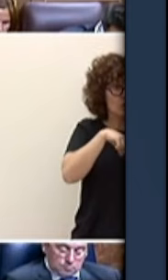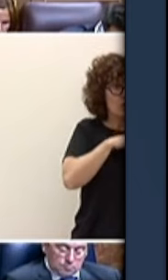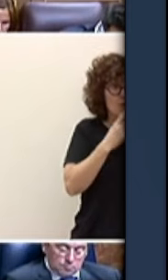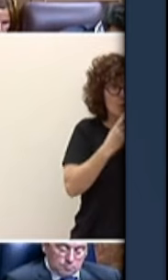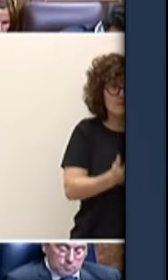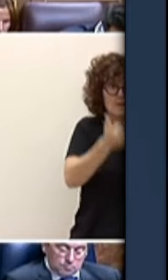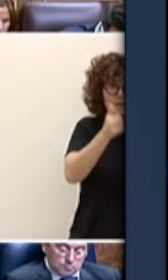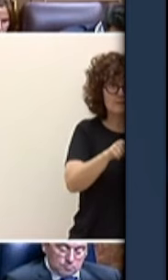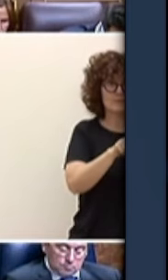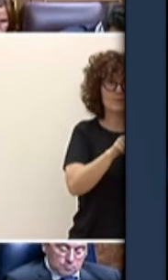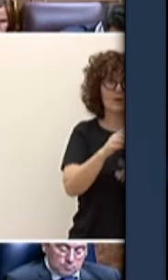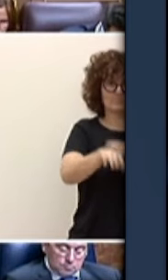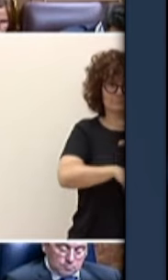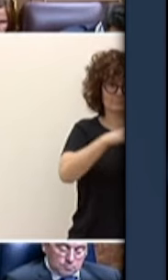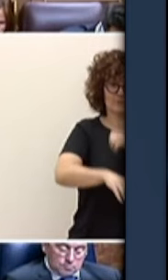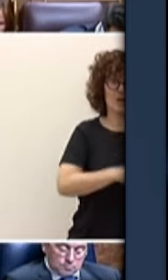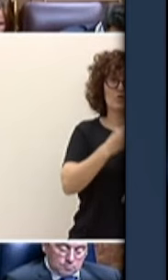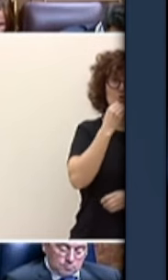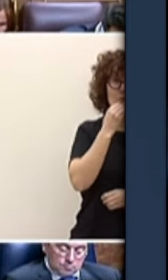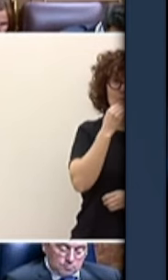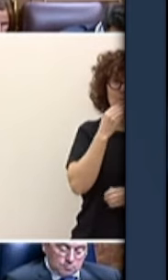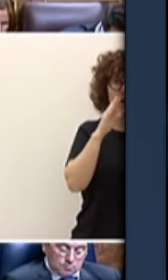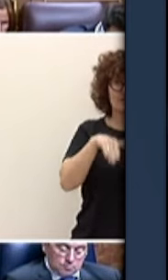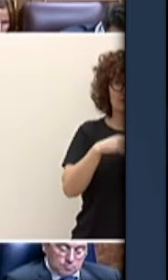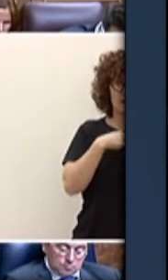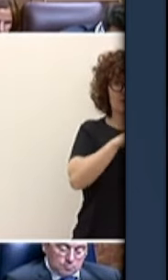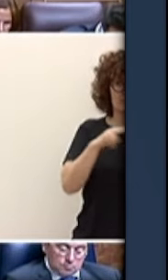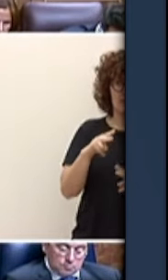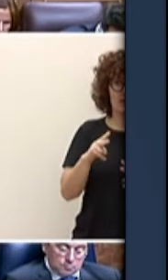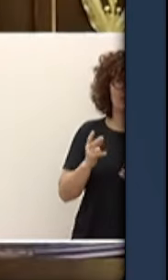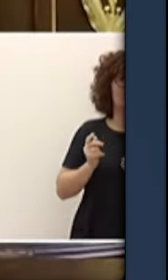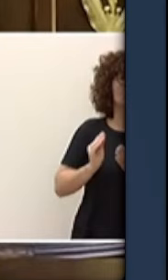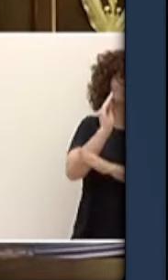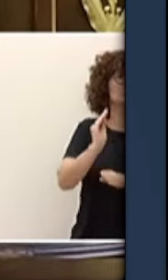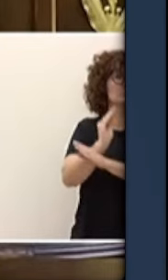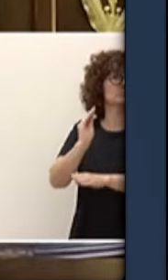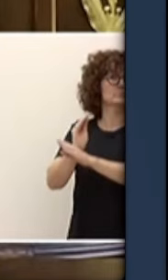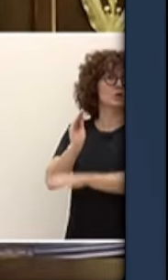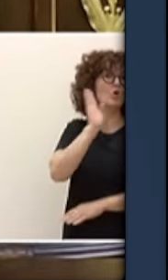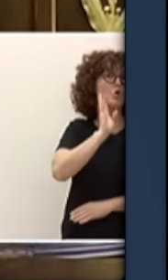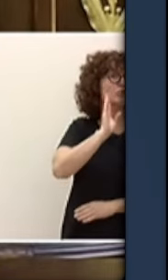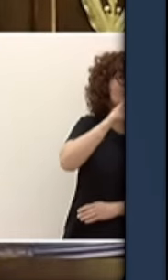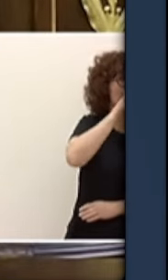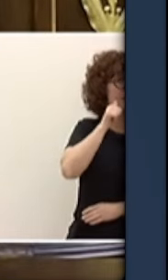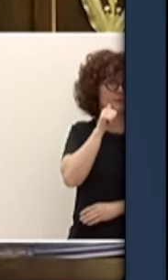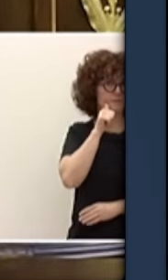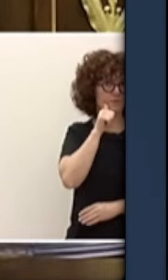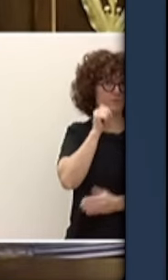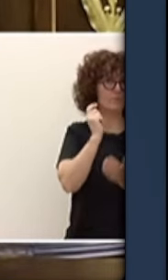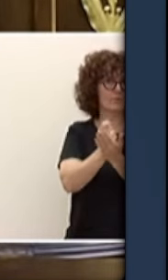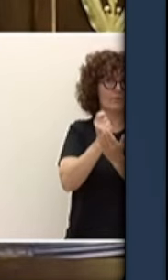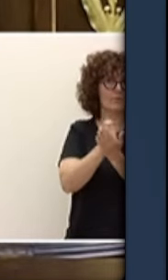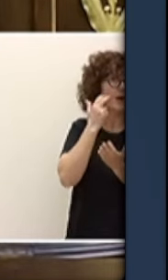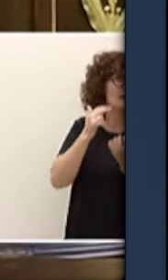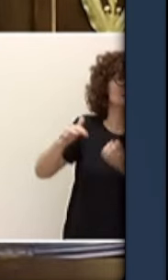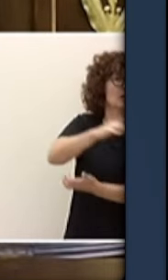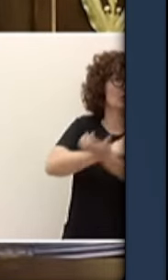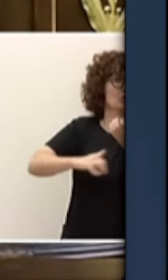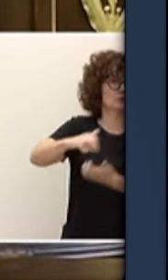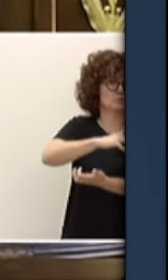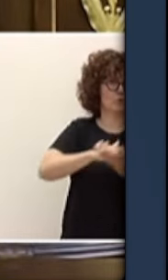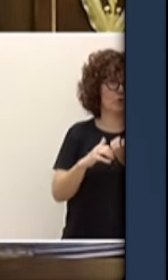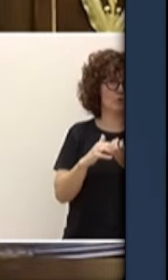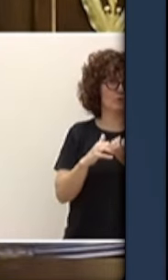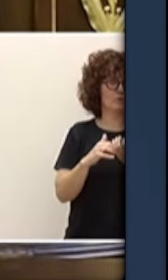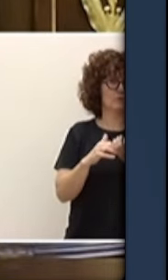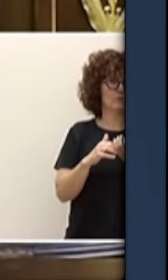y la corrupción de Sánchez porque no nos olvidamos de que con ese dinero que les quita a los españoles se paga a las universidades públicas se